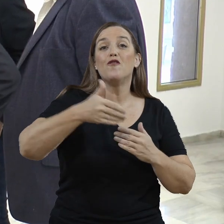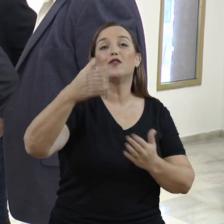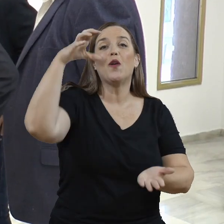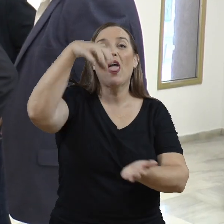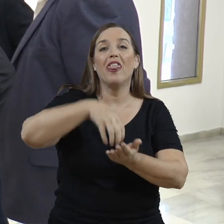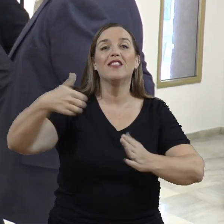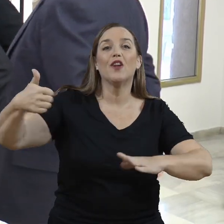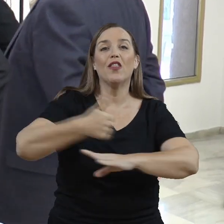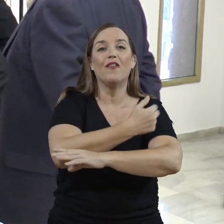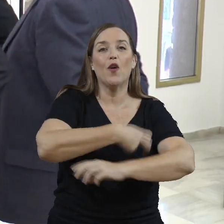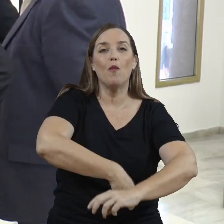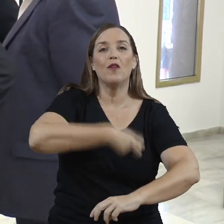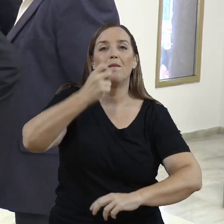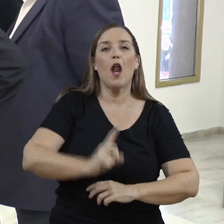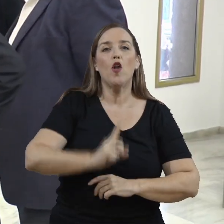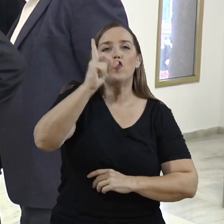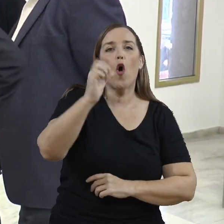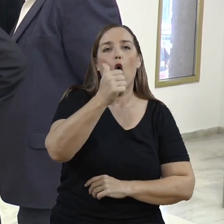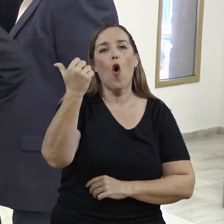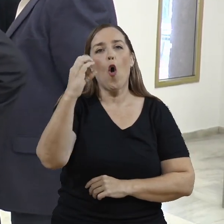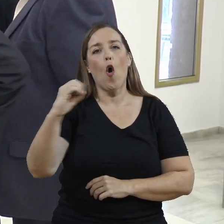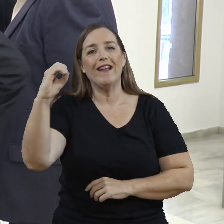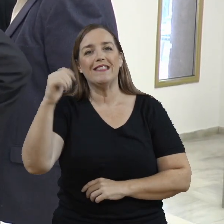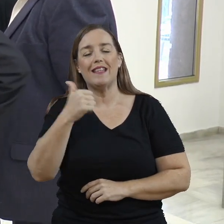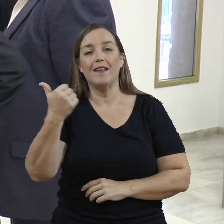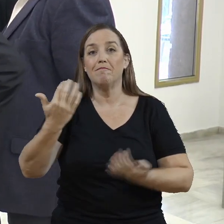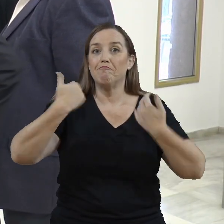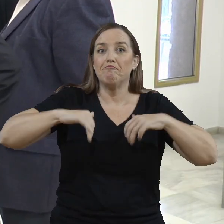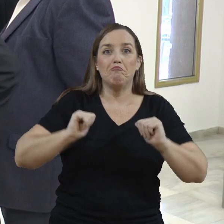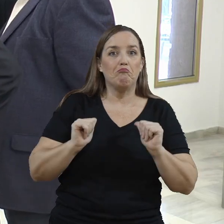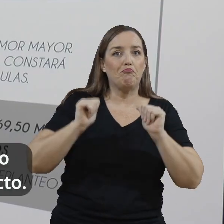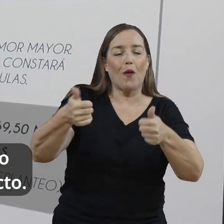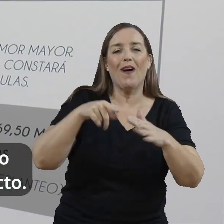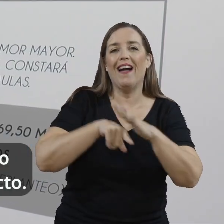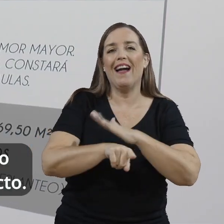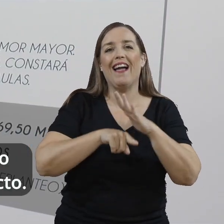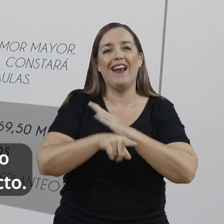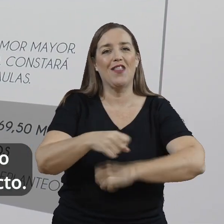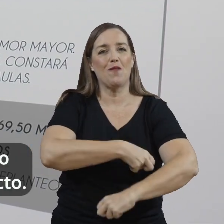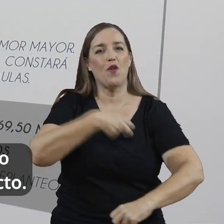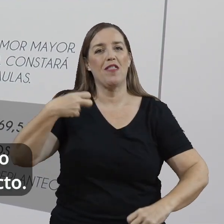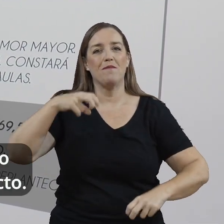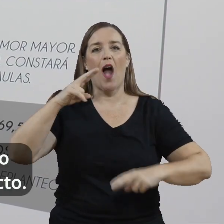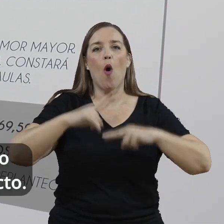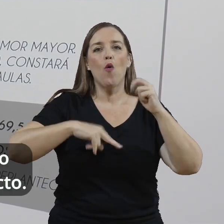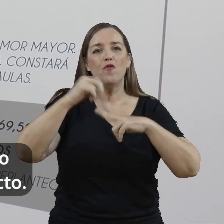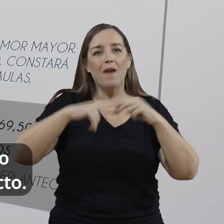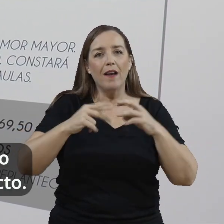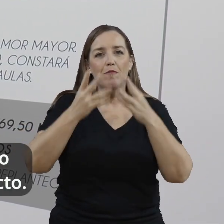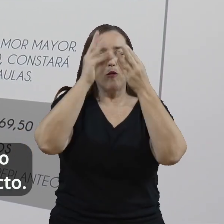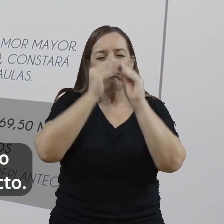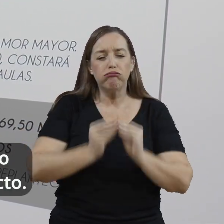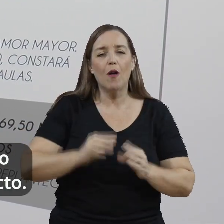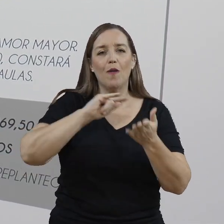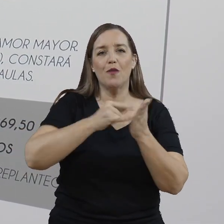El futuro Centro Cívico Municipal Noroeste ya tiene fecha de inicio después de que la Gerencia Municipal de Urbanismo ha terminado